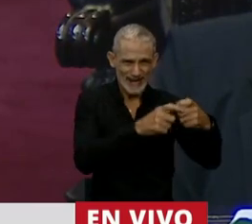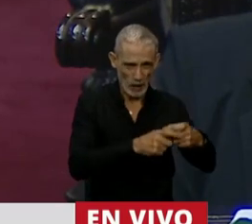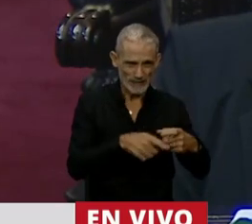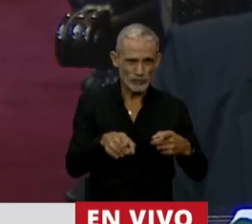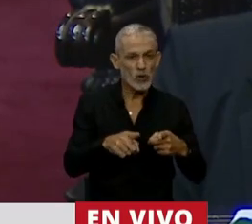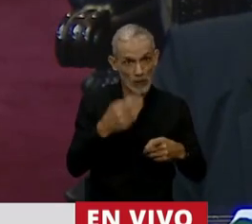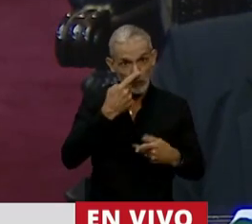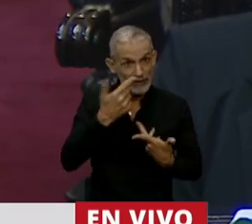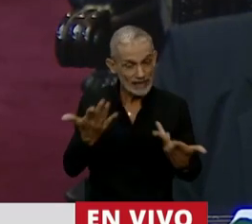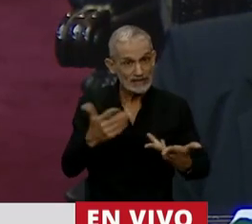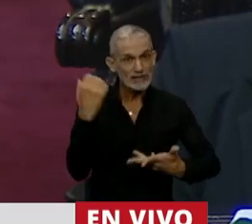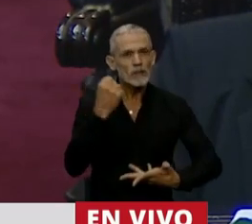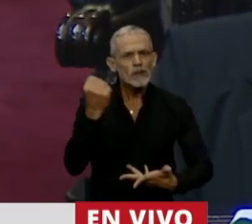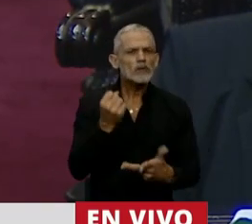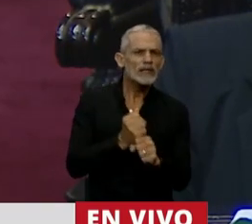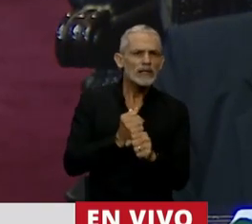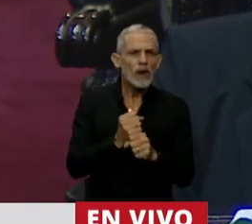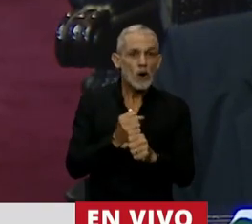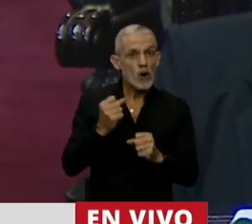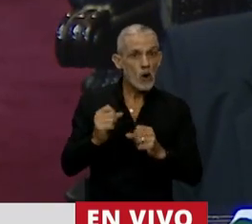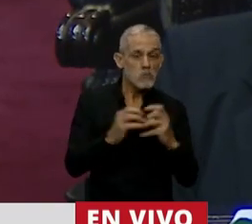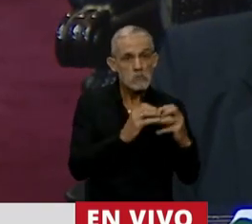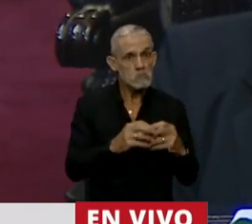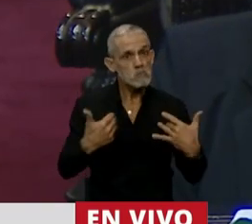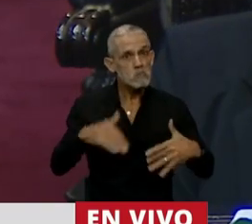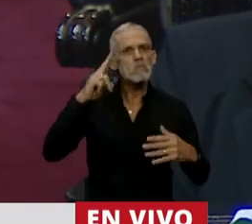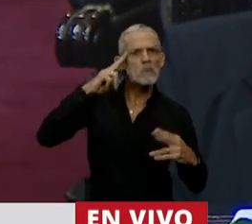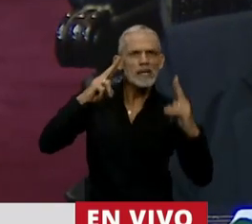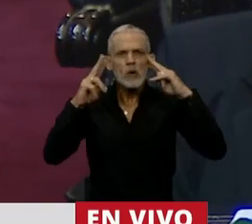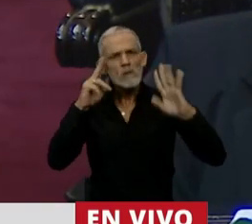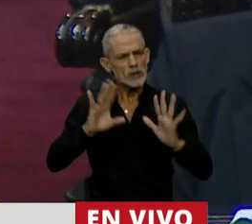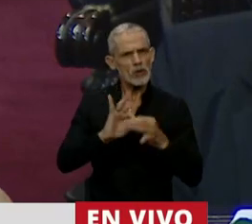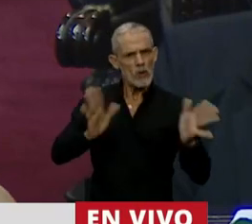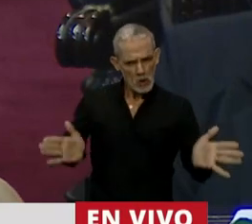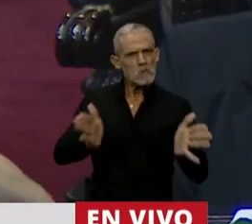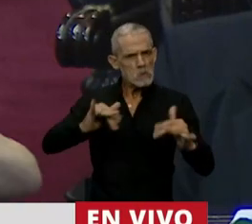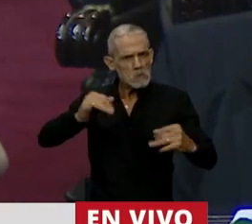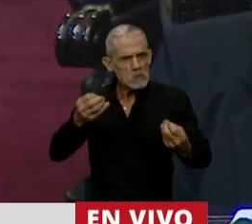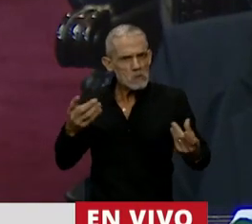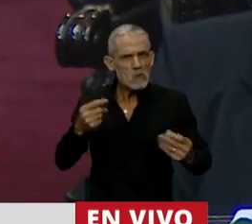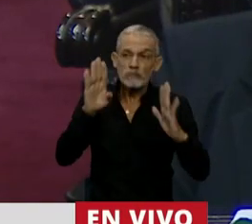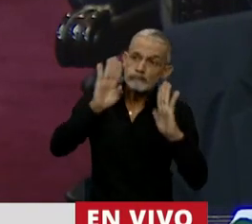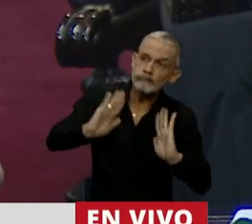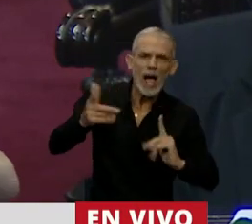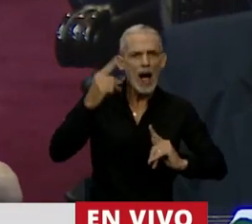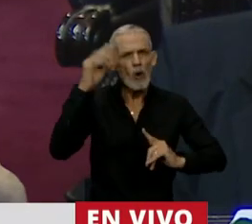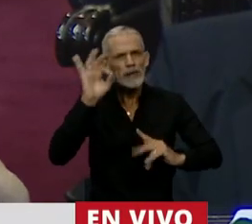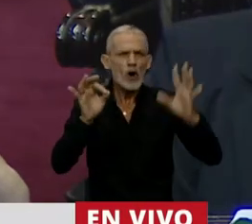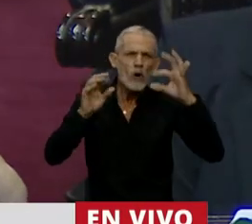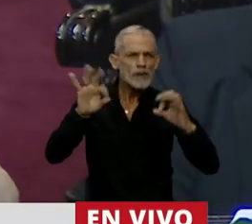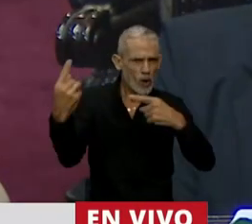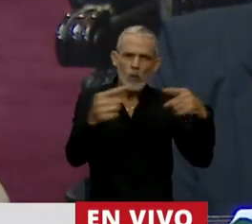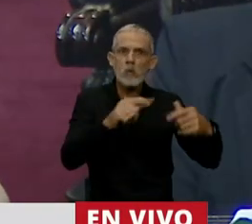muy interesante, muy importante en términos de debate, de debate respetuoso, democrático, de poder escuchar distintas posturas